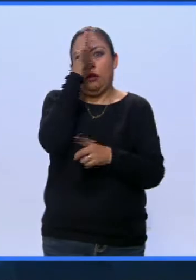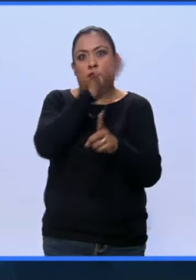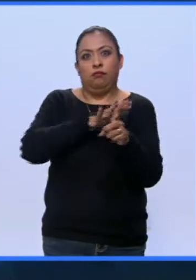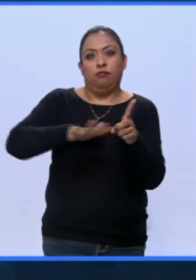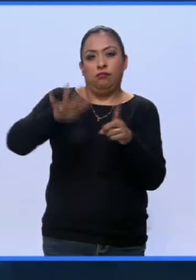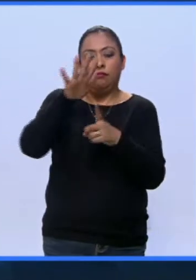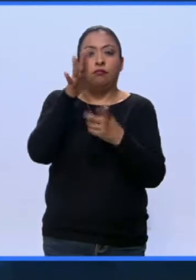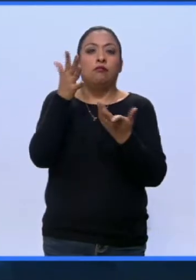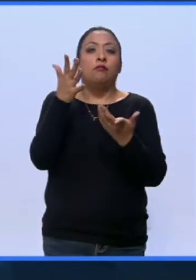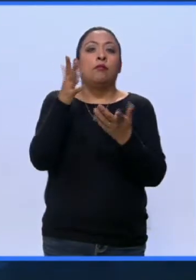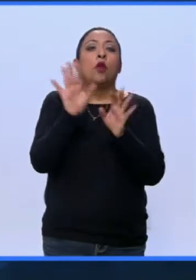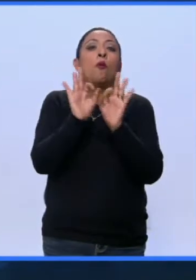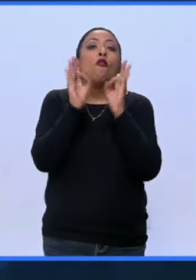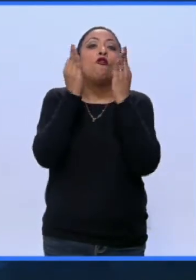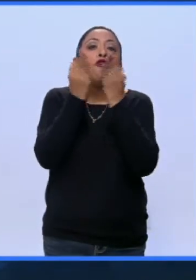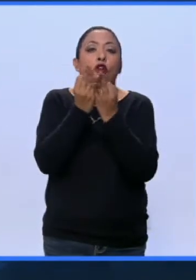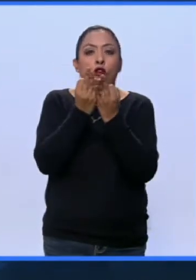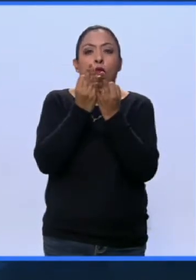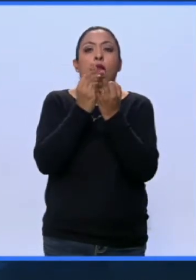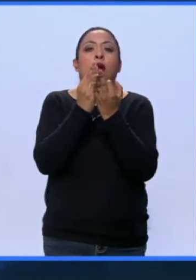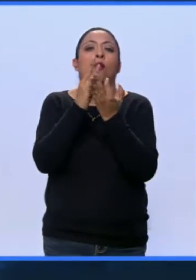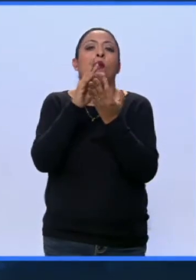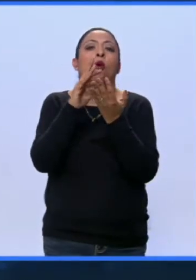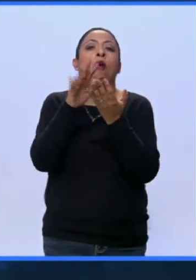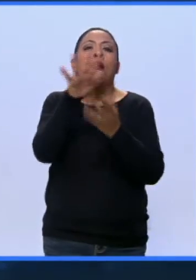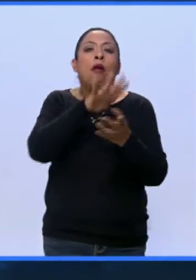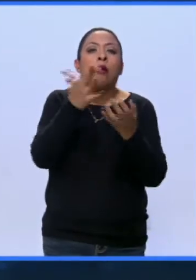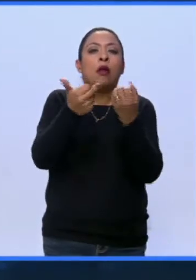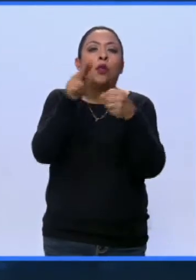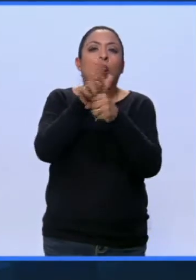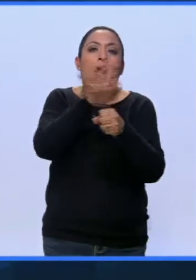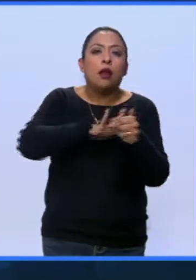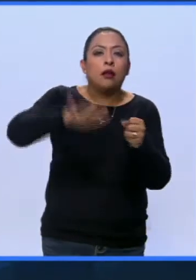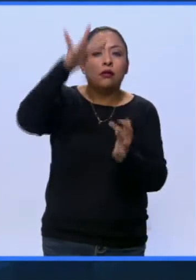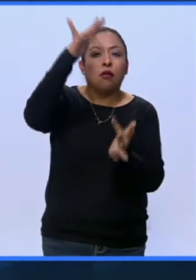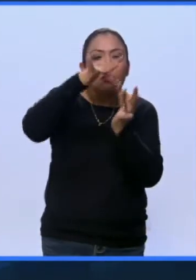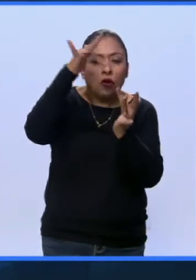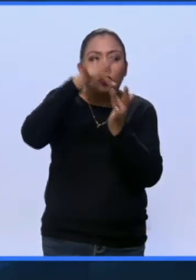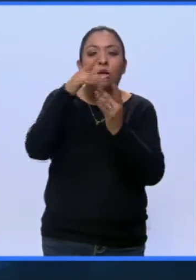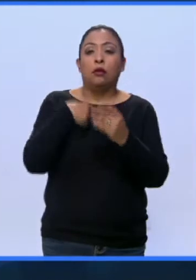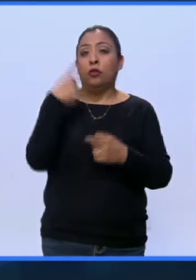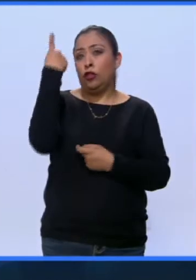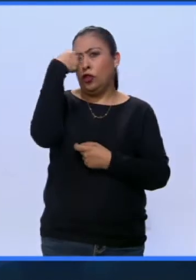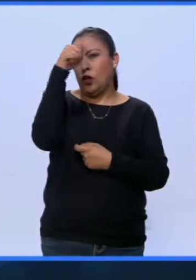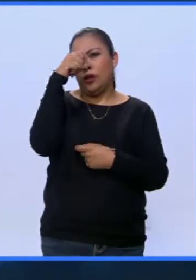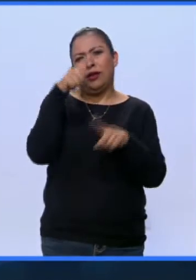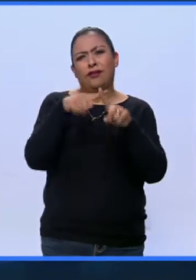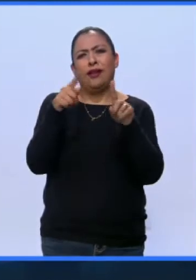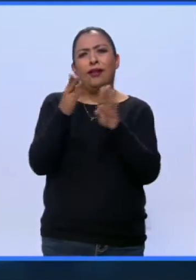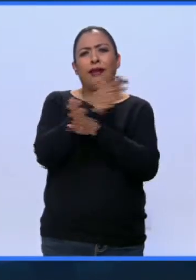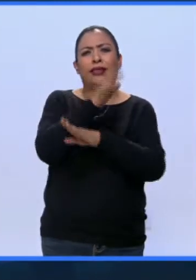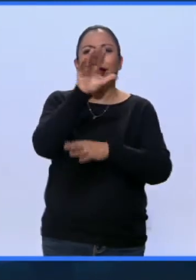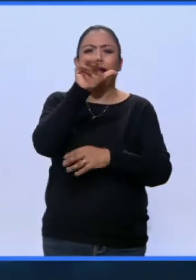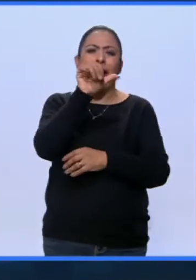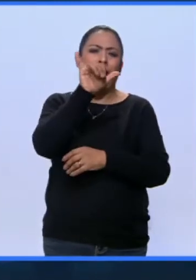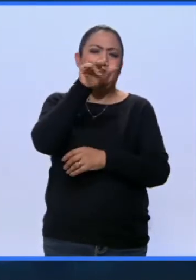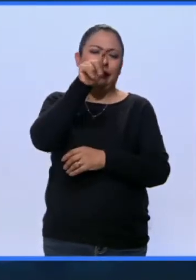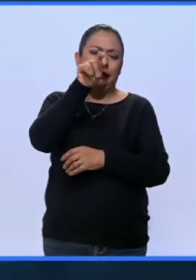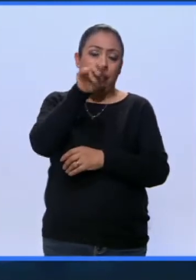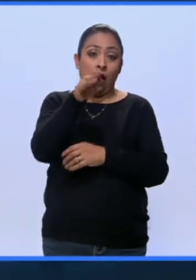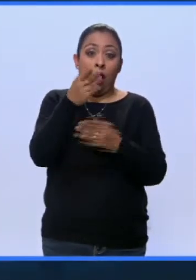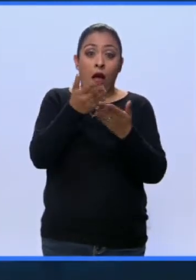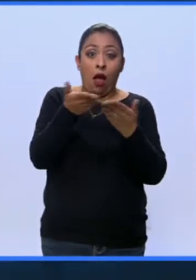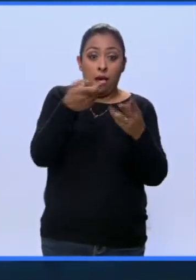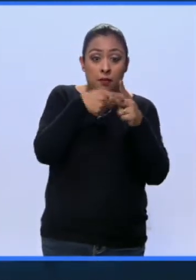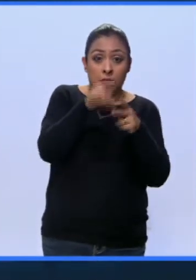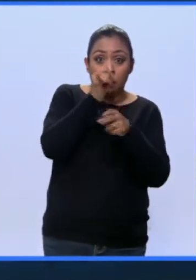forma de relacionarnos con la naturaleza. ¿Cuántas teorías, cuántas bases sentó Einstein con sus investigaciones que